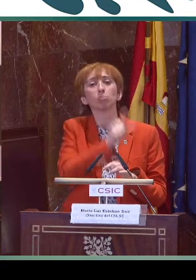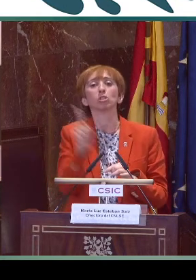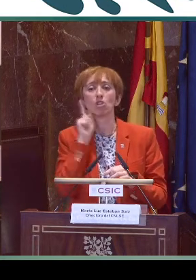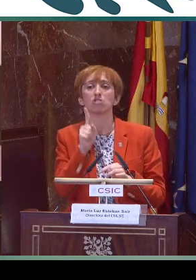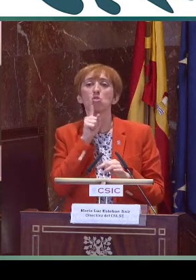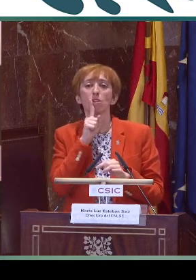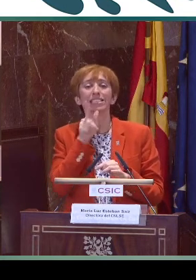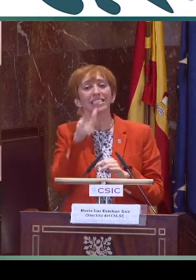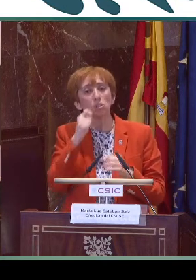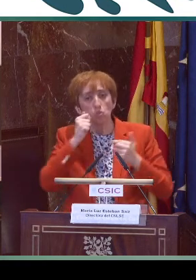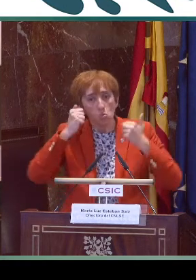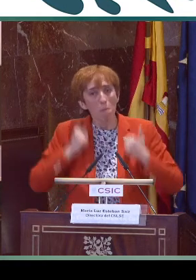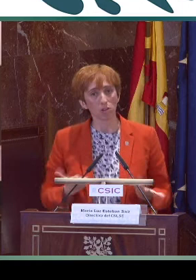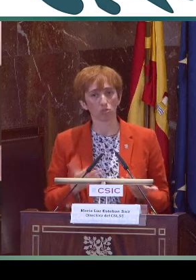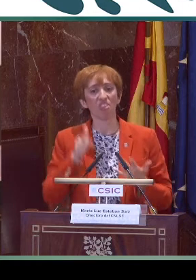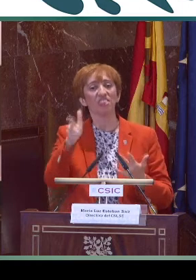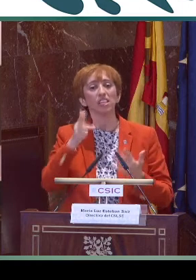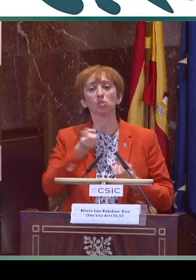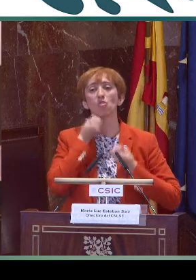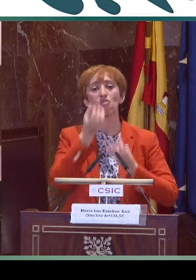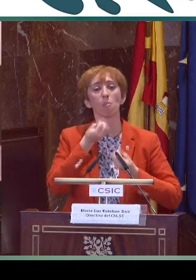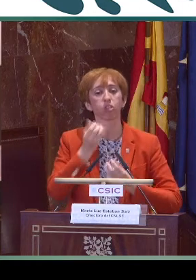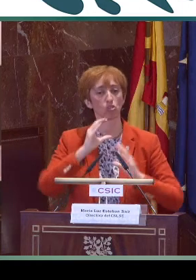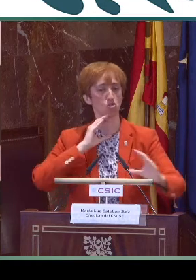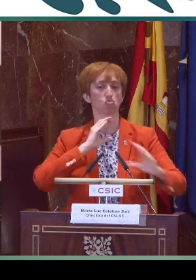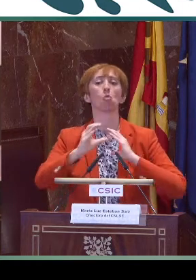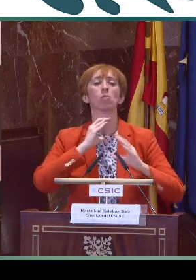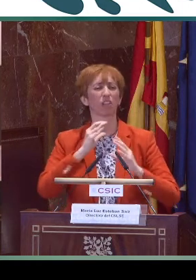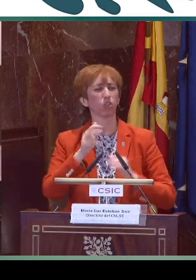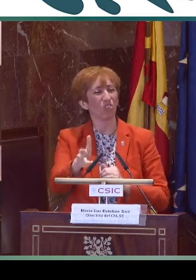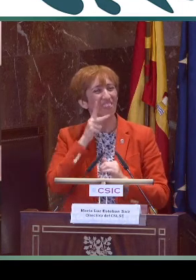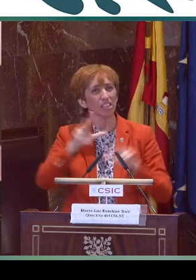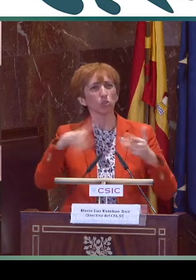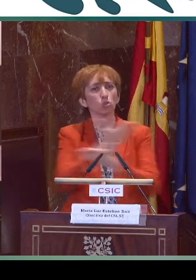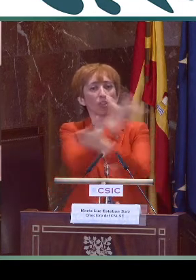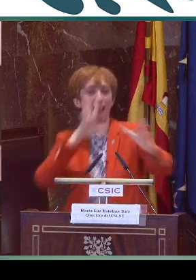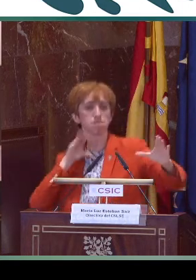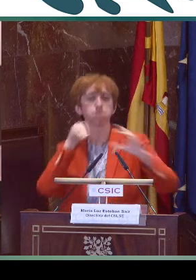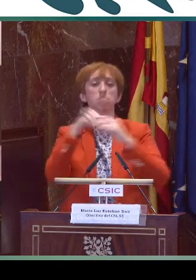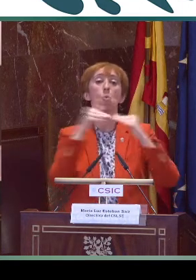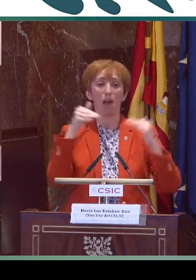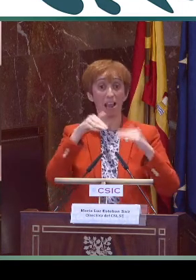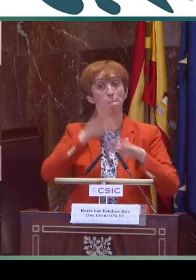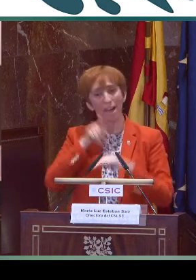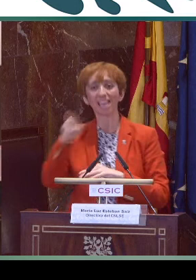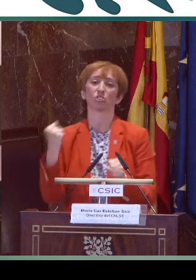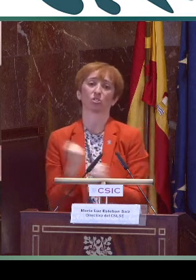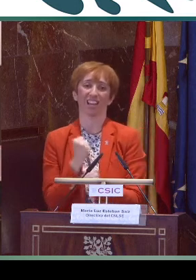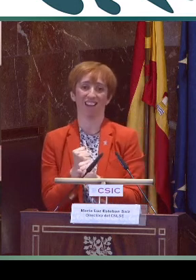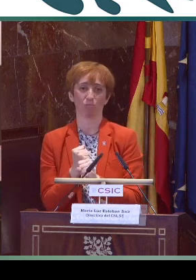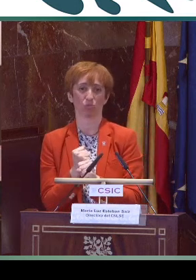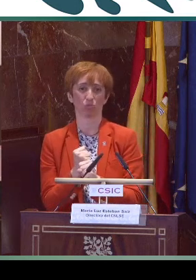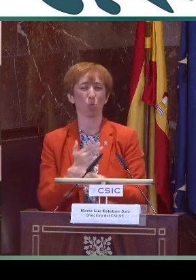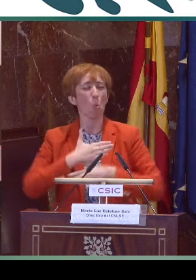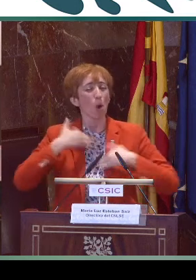y es que las personas sordas podamos ejercer nuestros derechos, derechos humanos, derecho a la comunicación y a